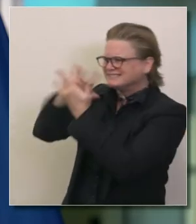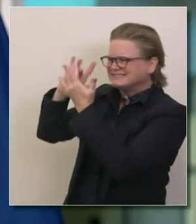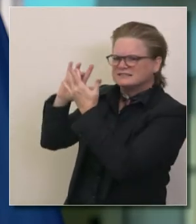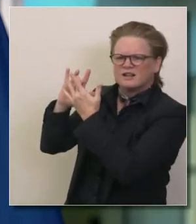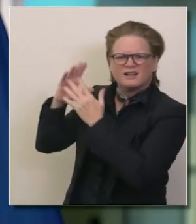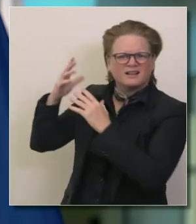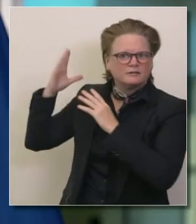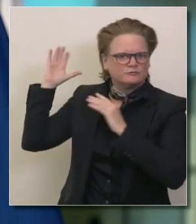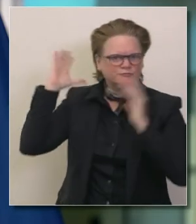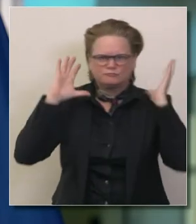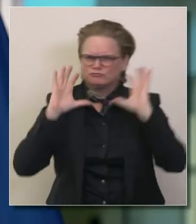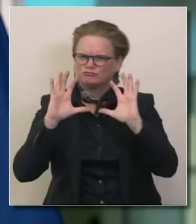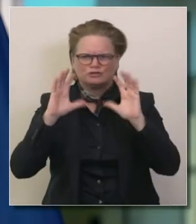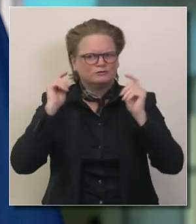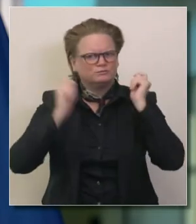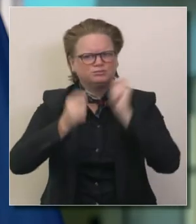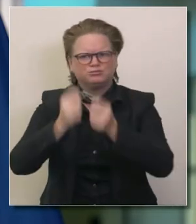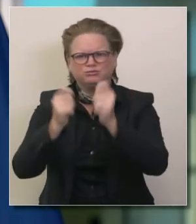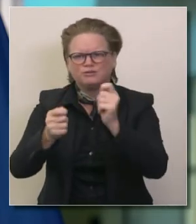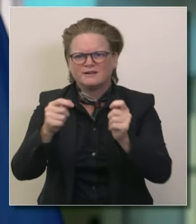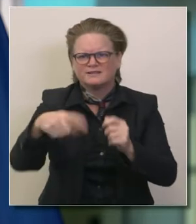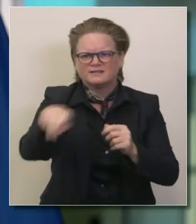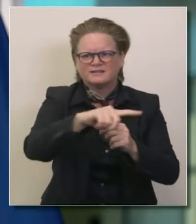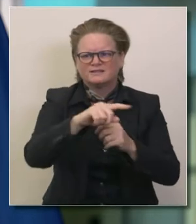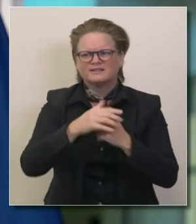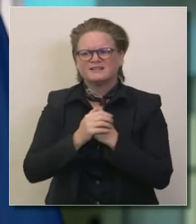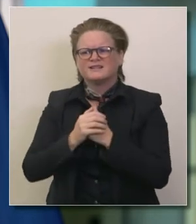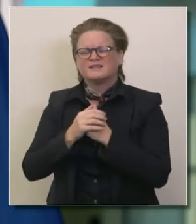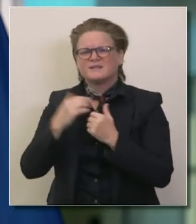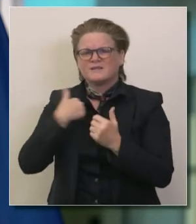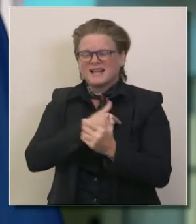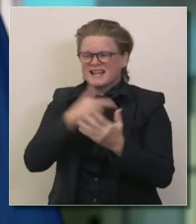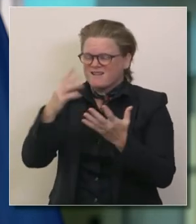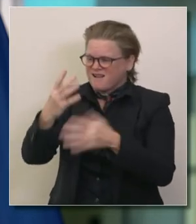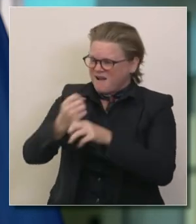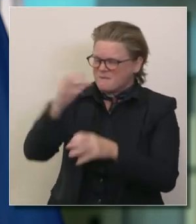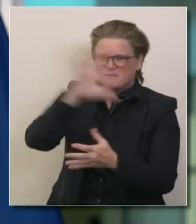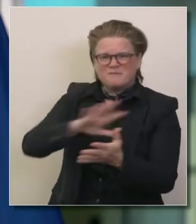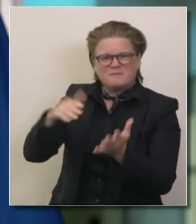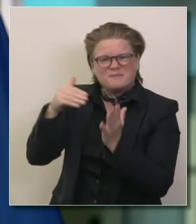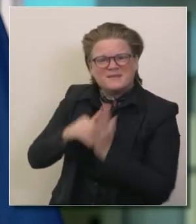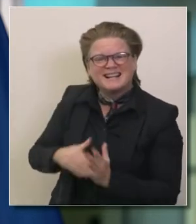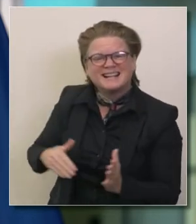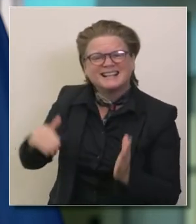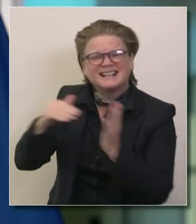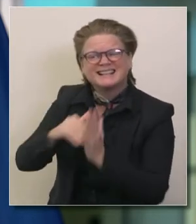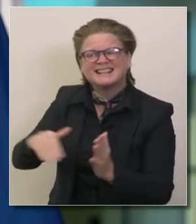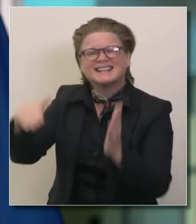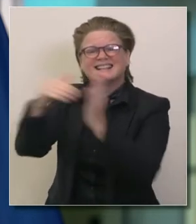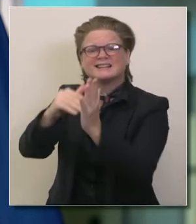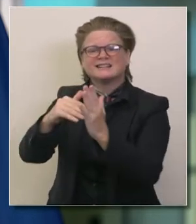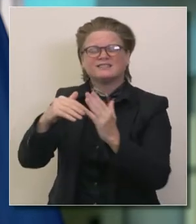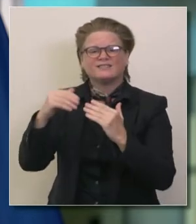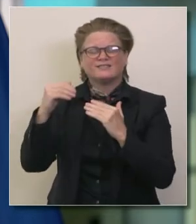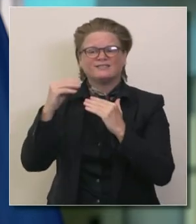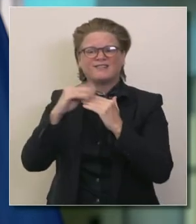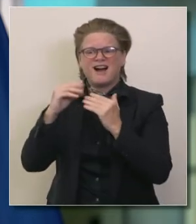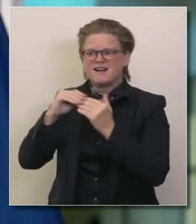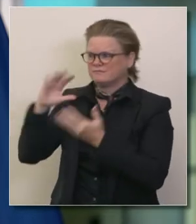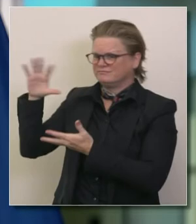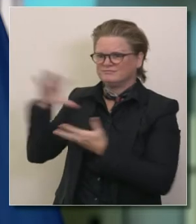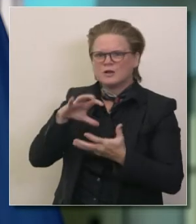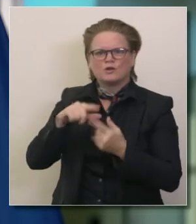filantrópico en el año y medio último que hemos traído al estado decenas de millares de dólares específicamente para